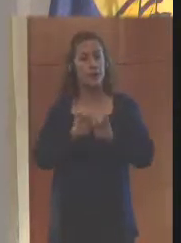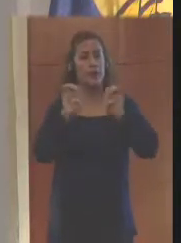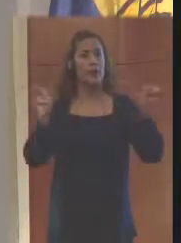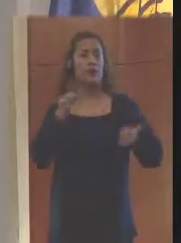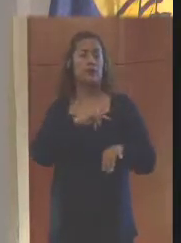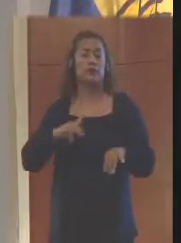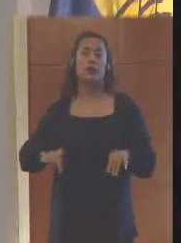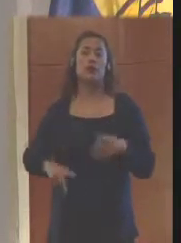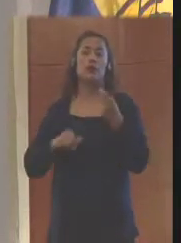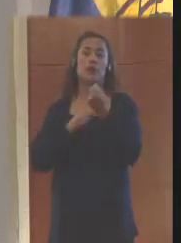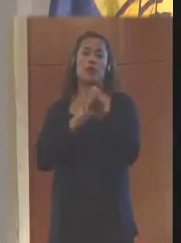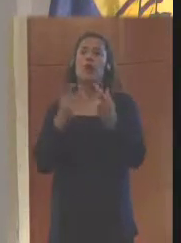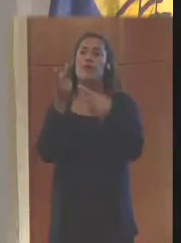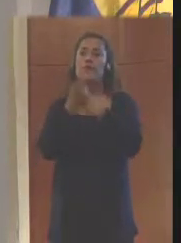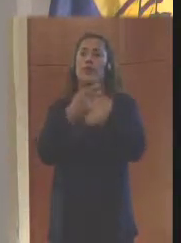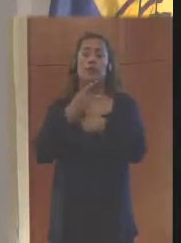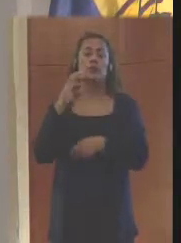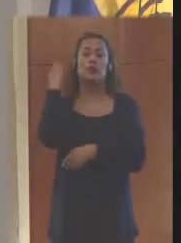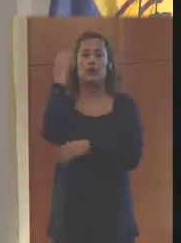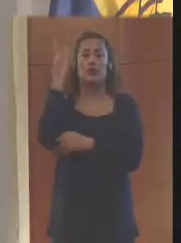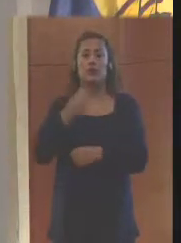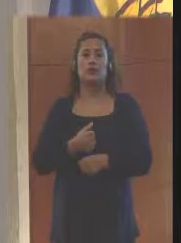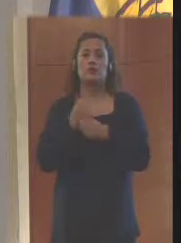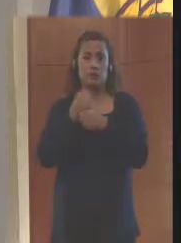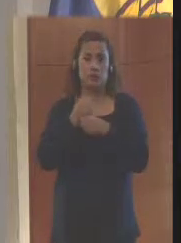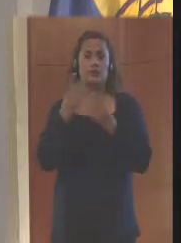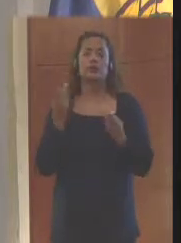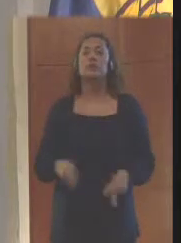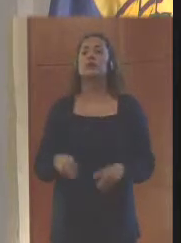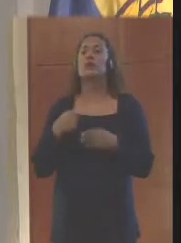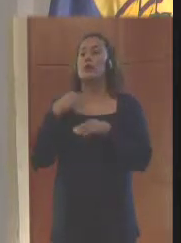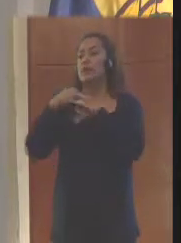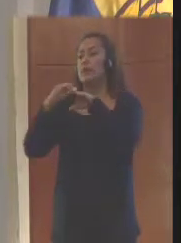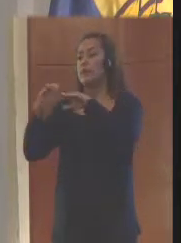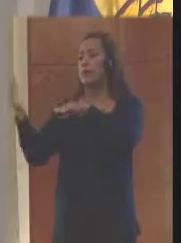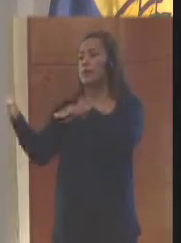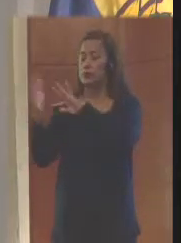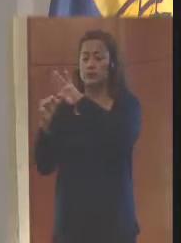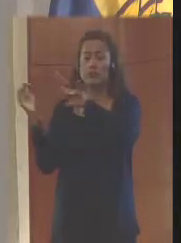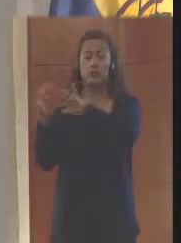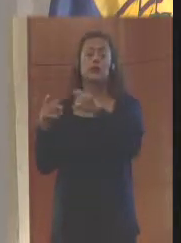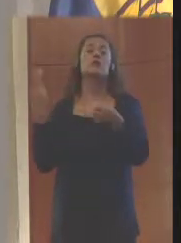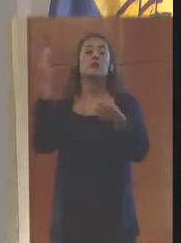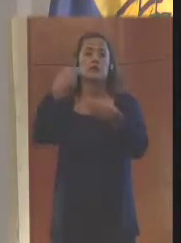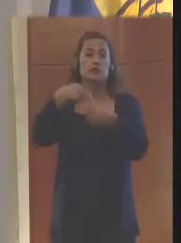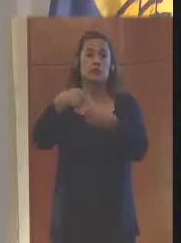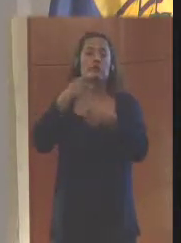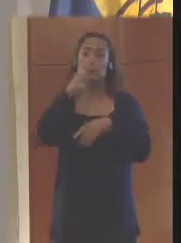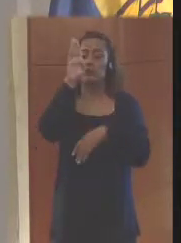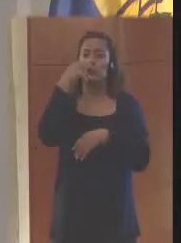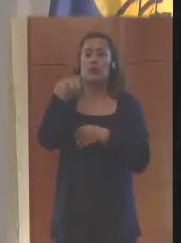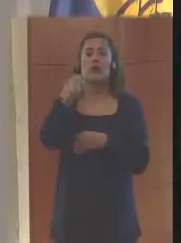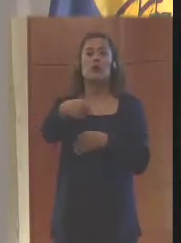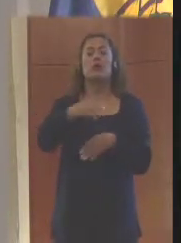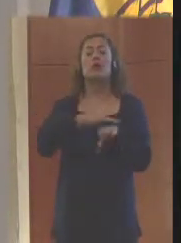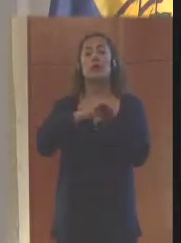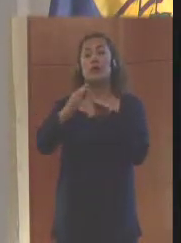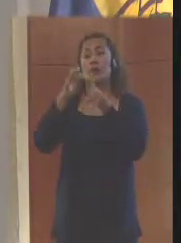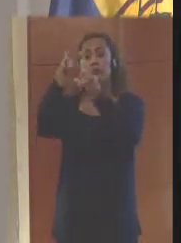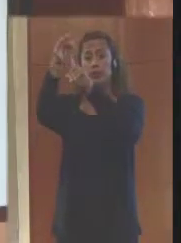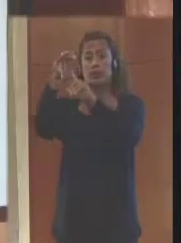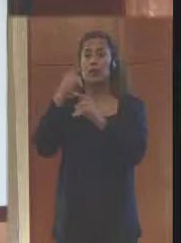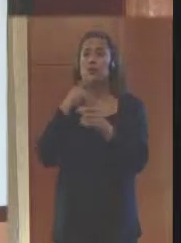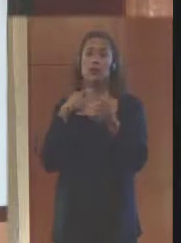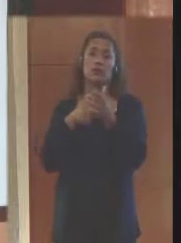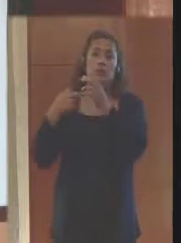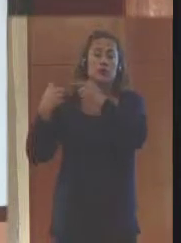desde el Consejo Colombiano de Seguridad y la ANDI como invitados permanentes. Y adicionalmente hay unos invitados especiales